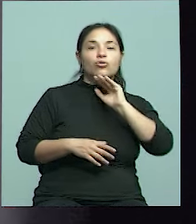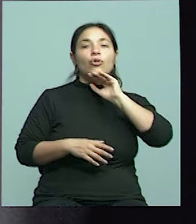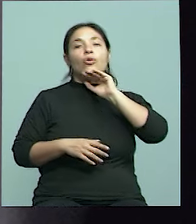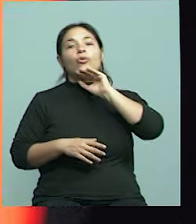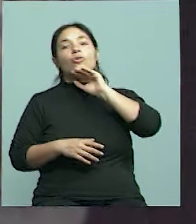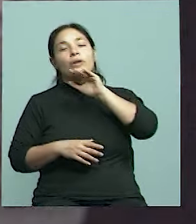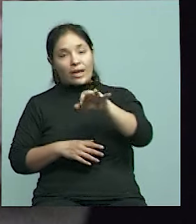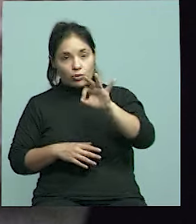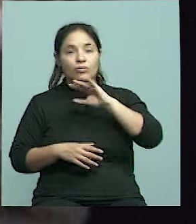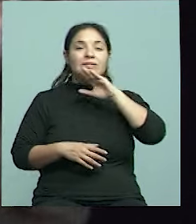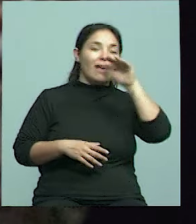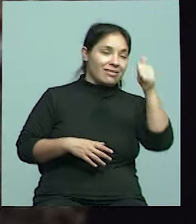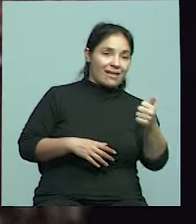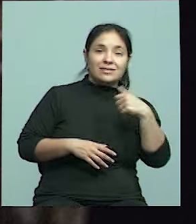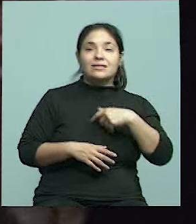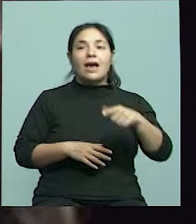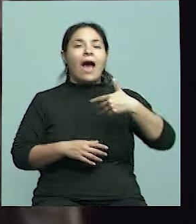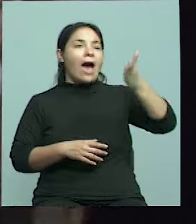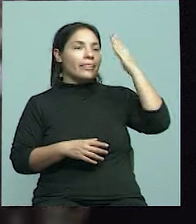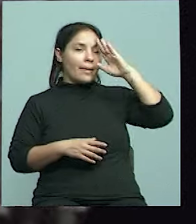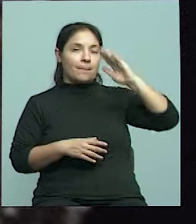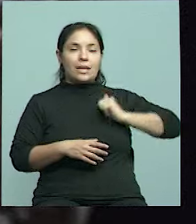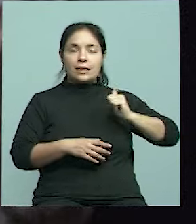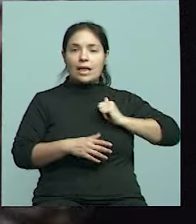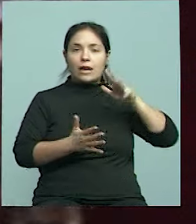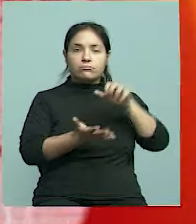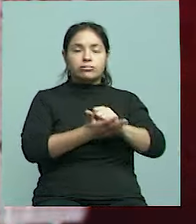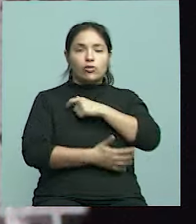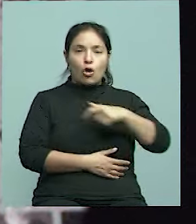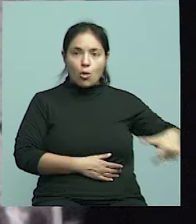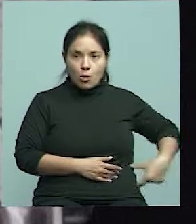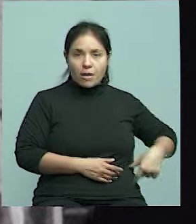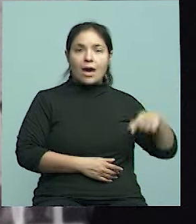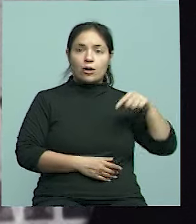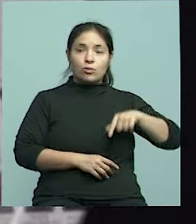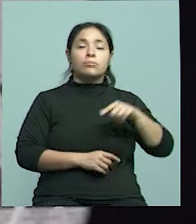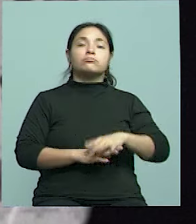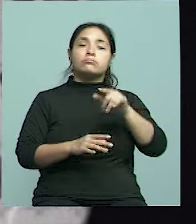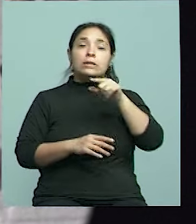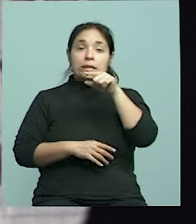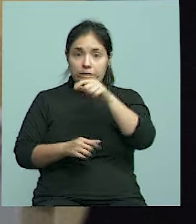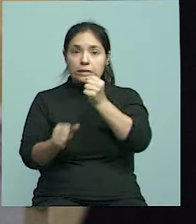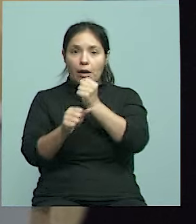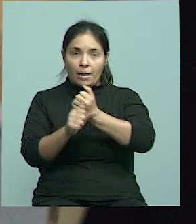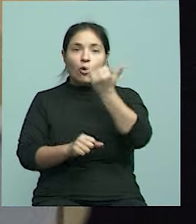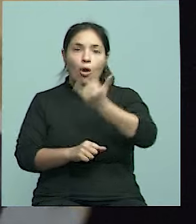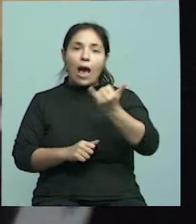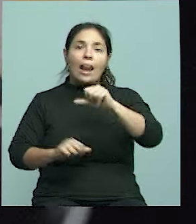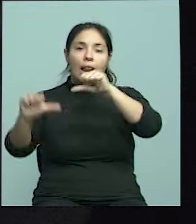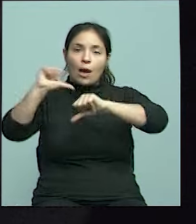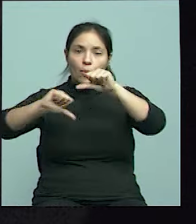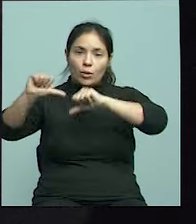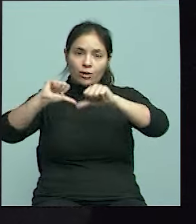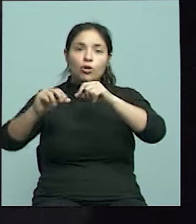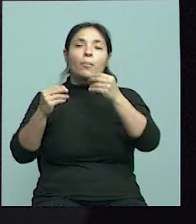de la última dictadura cívico-militar, han estado trabajando, generalmente ellos tienen un laboratorio para unificar